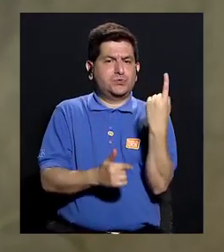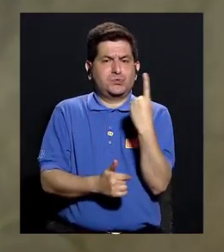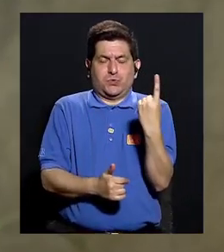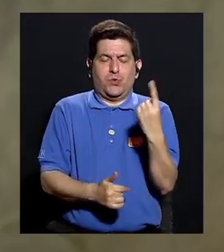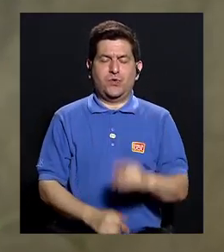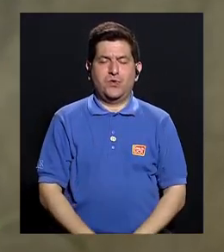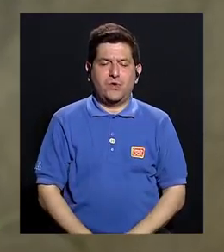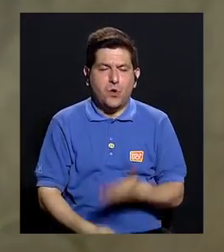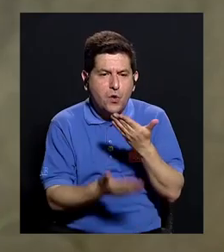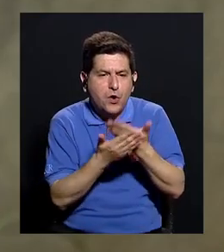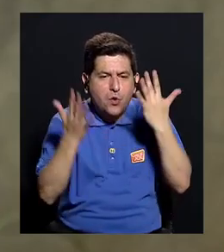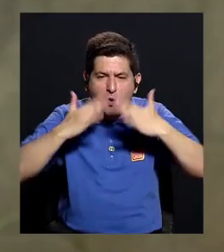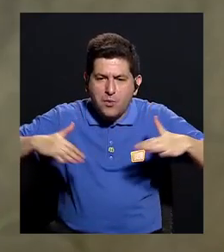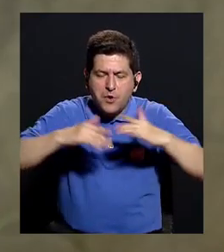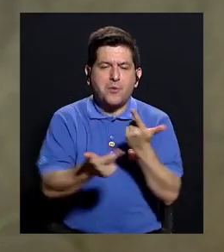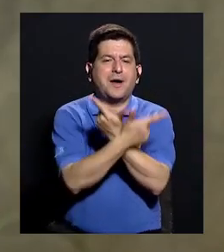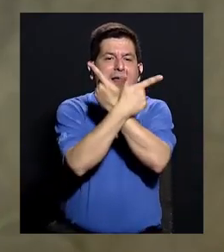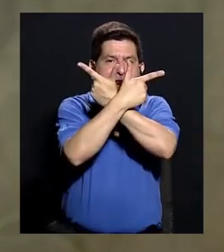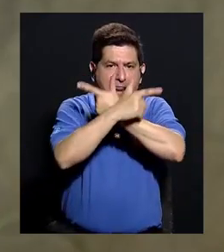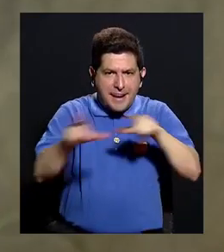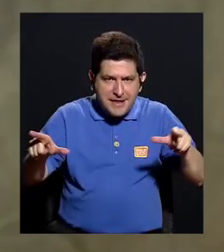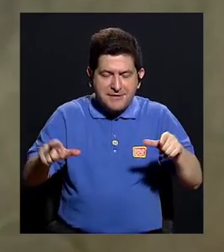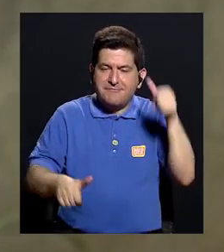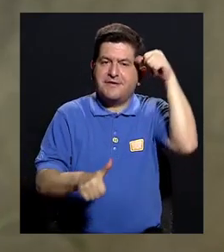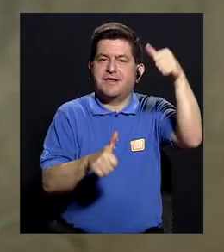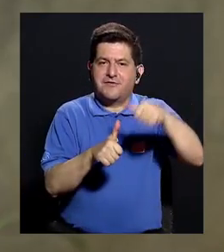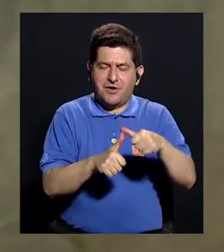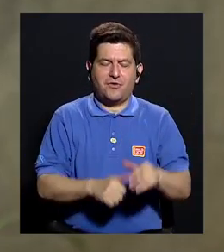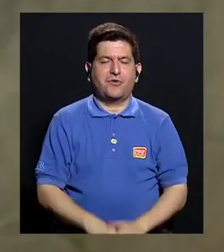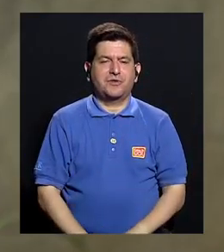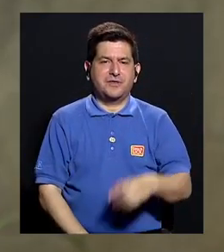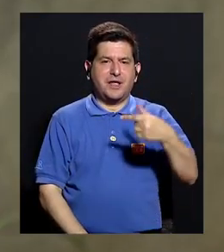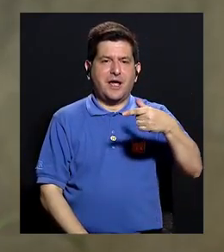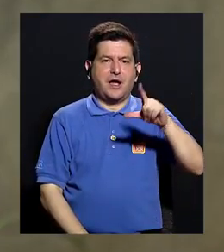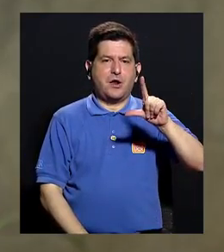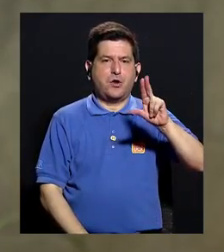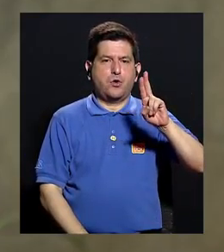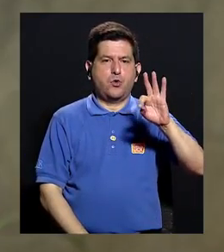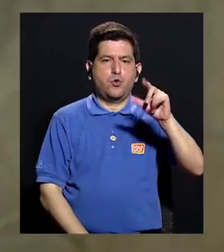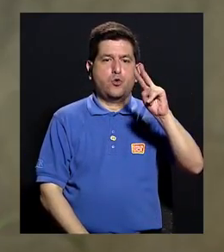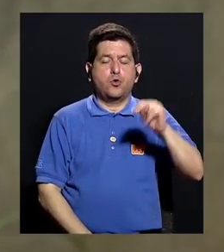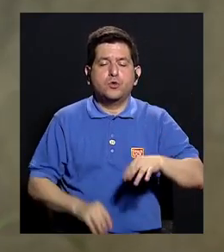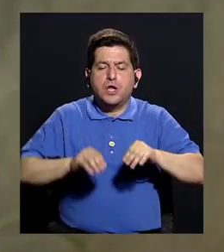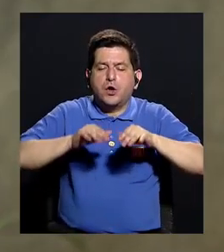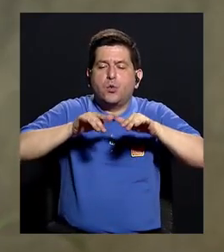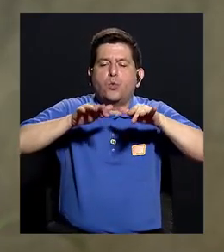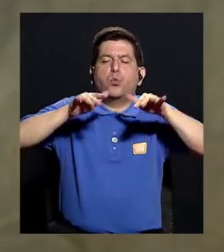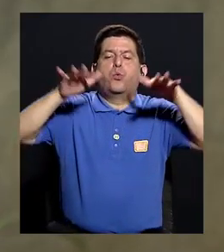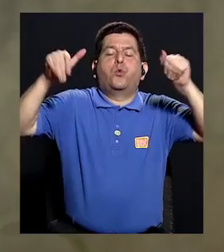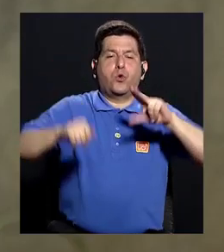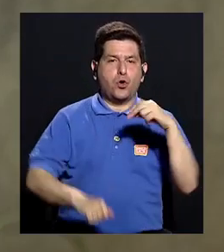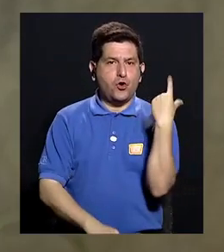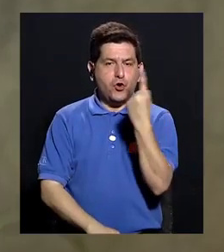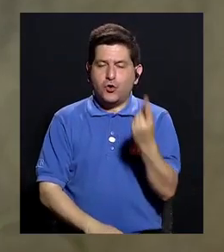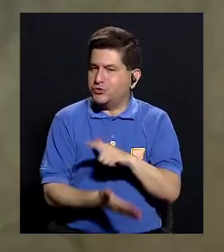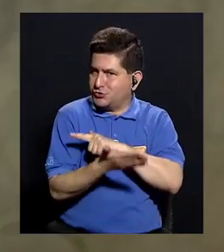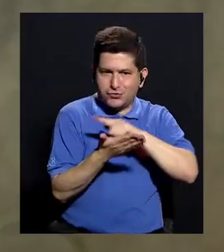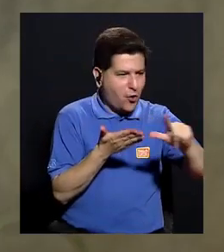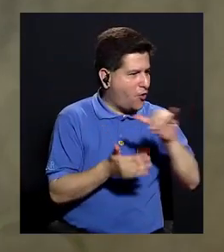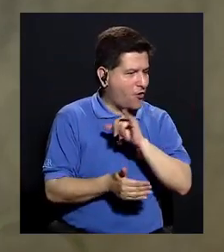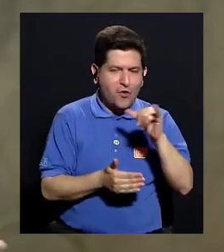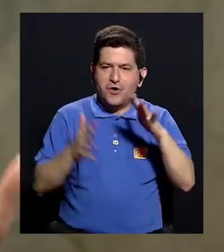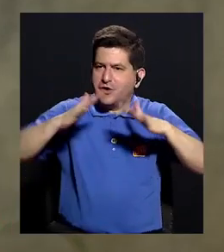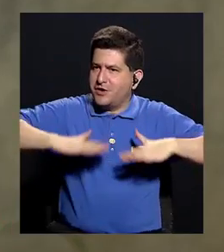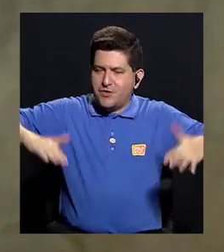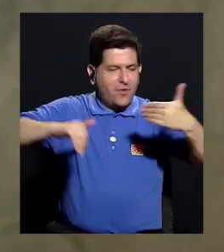verificar que el ambiente pues también se mantenga lo más libre de... porque recordemos que el gluten también es un efecto volátil. Entonces, no solamente es